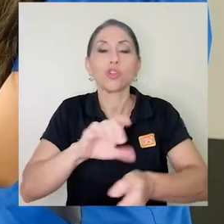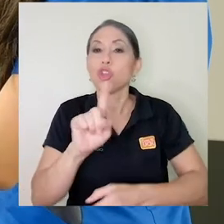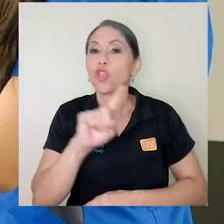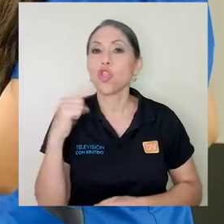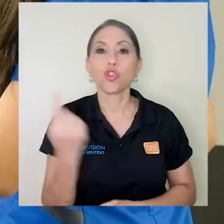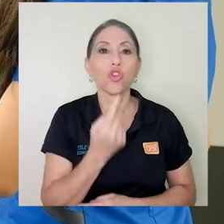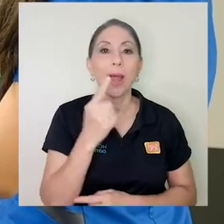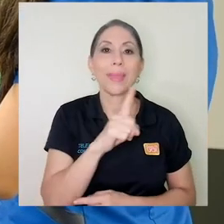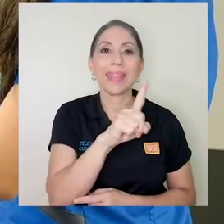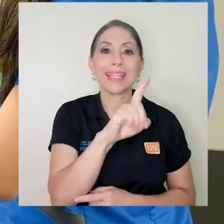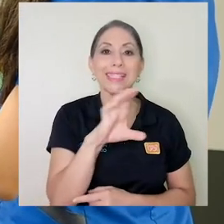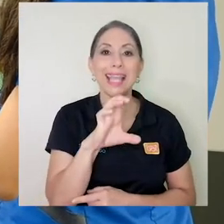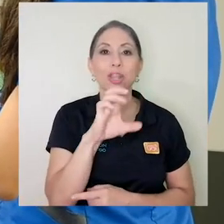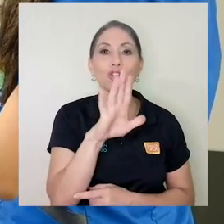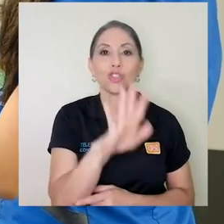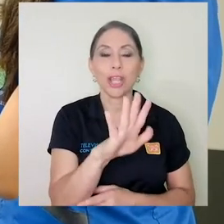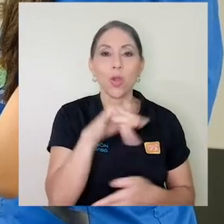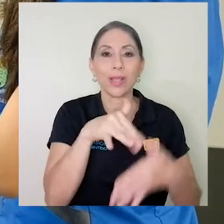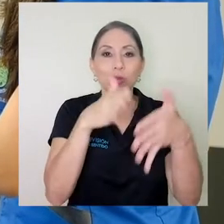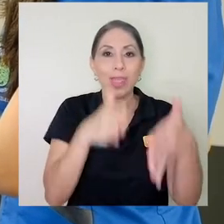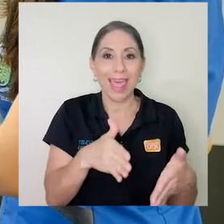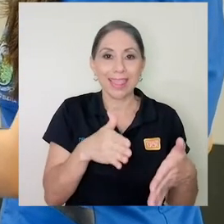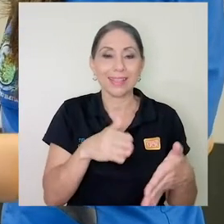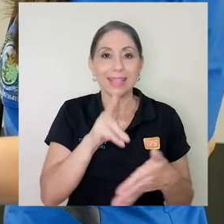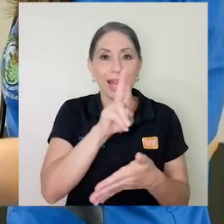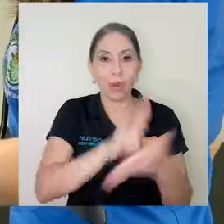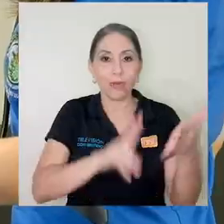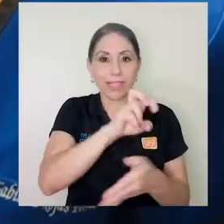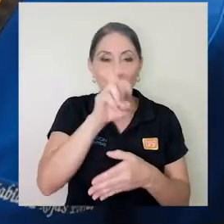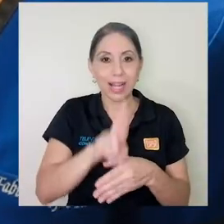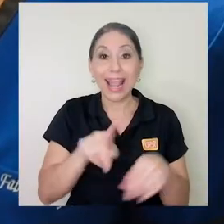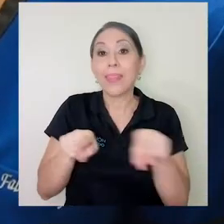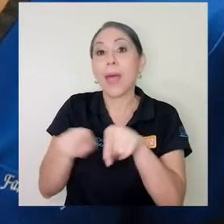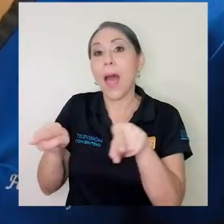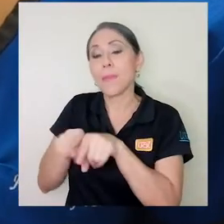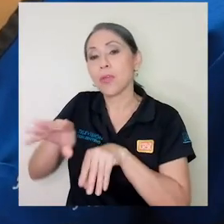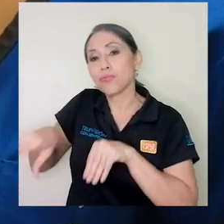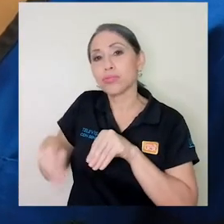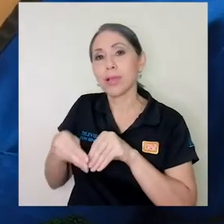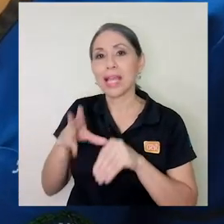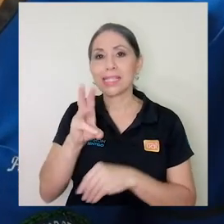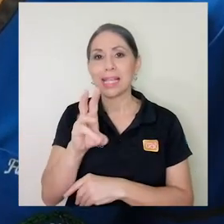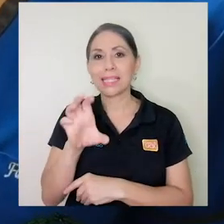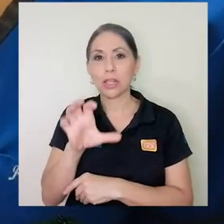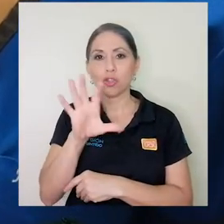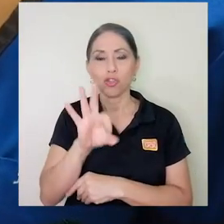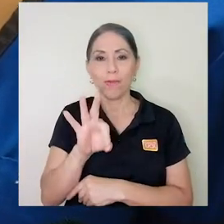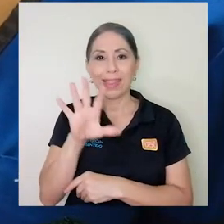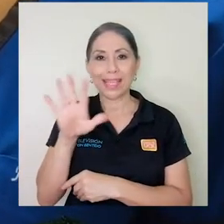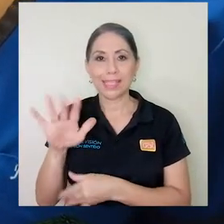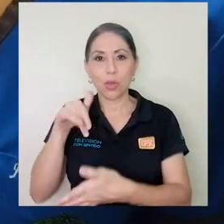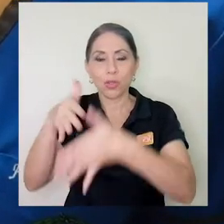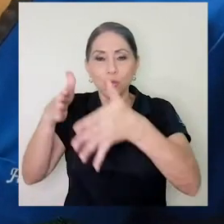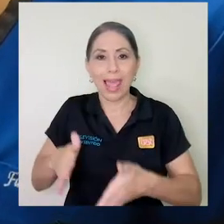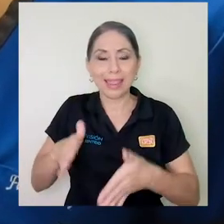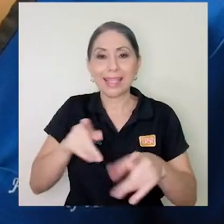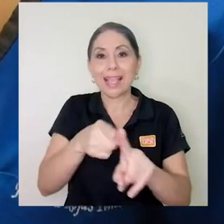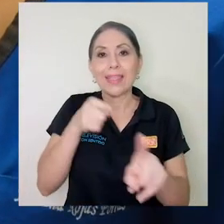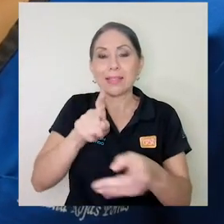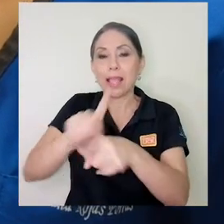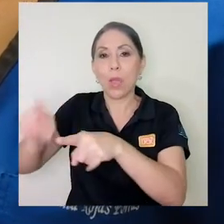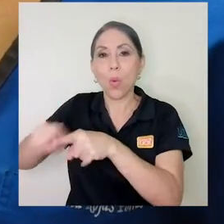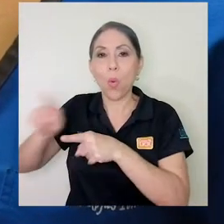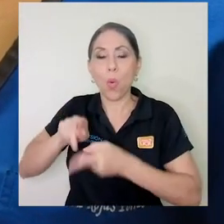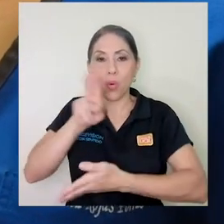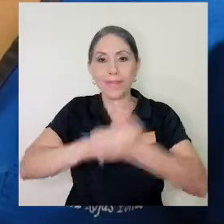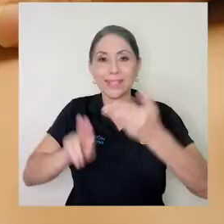a 105 estudiantes internos de medicina de la UCR, sino a otros 695 estudiantes de universidades